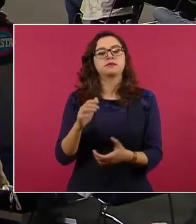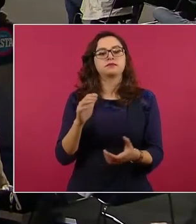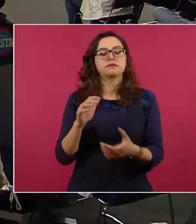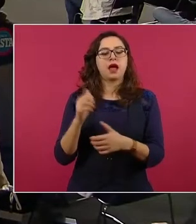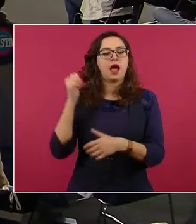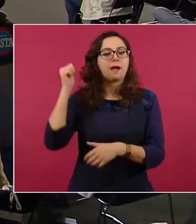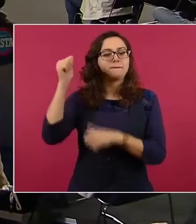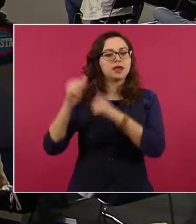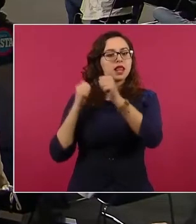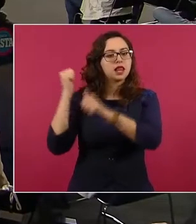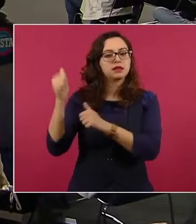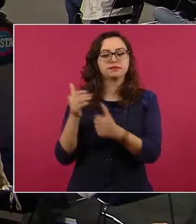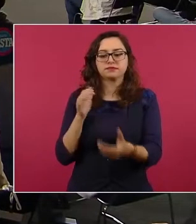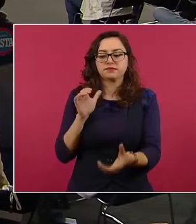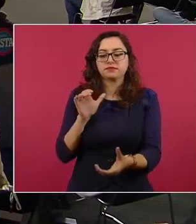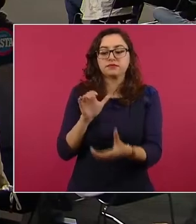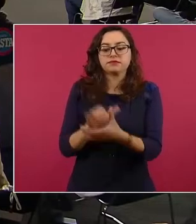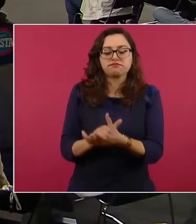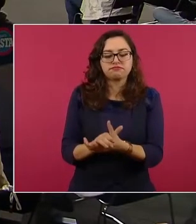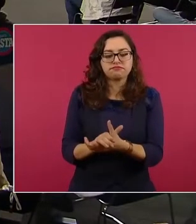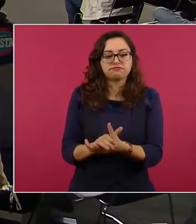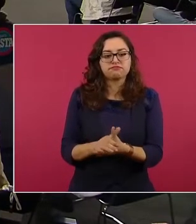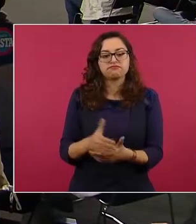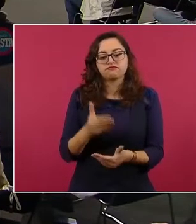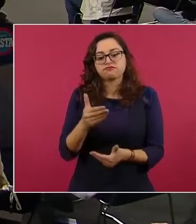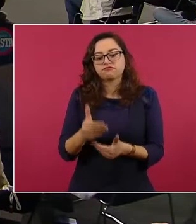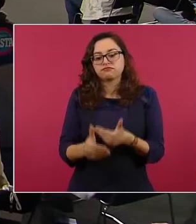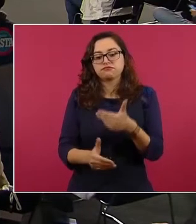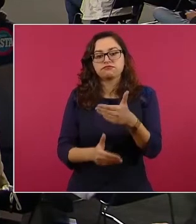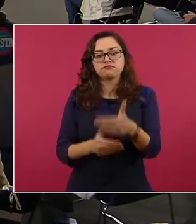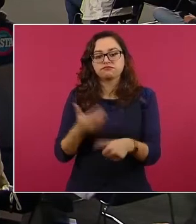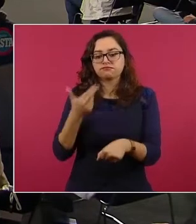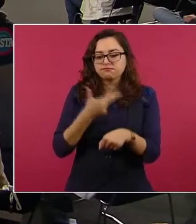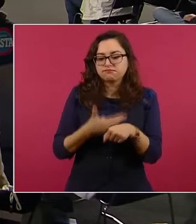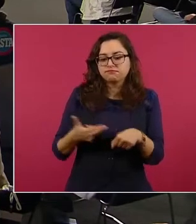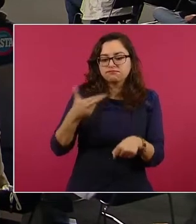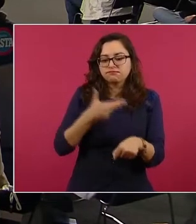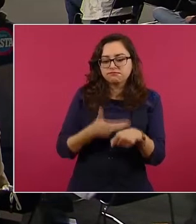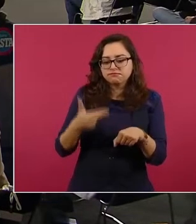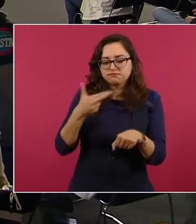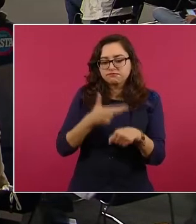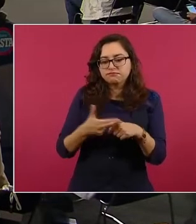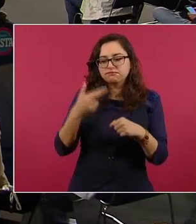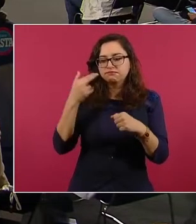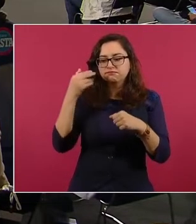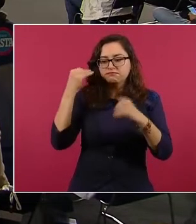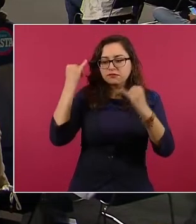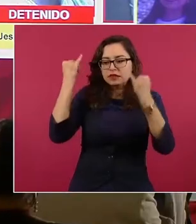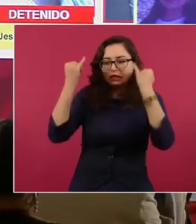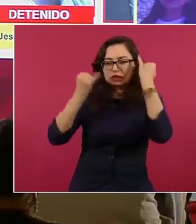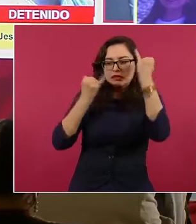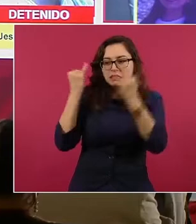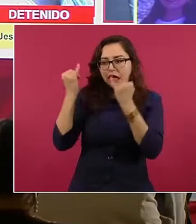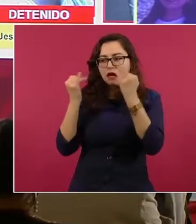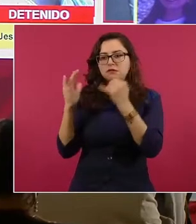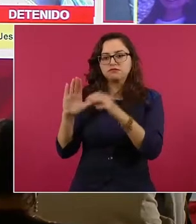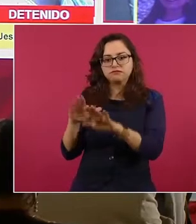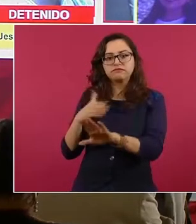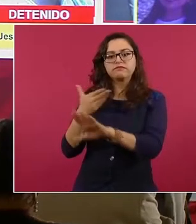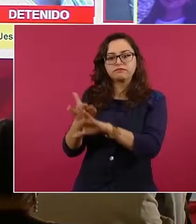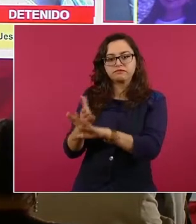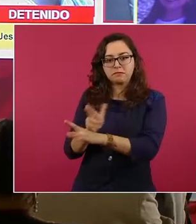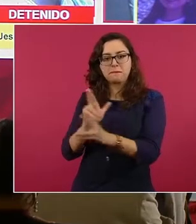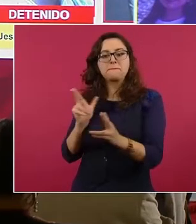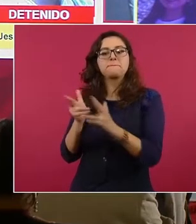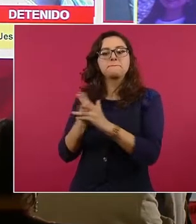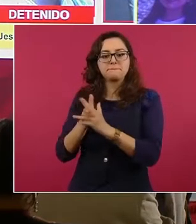determinar que él fue el autor material del feminicidio de Joana Abigail y